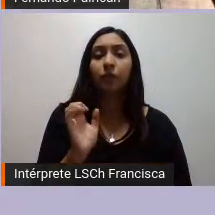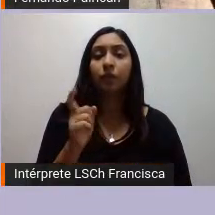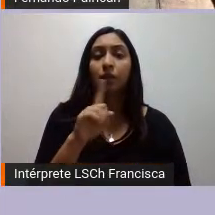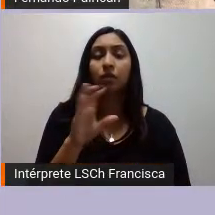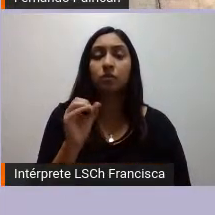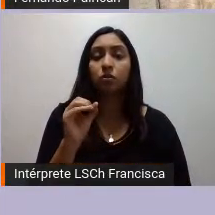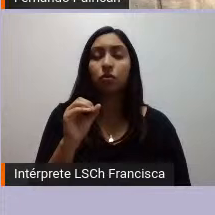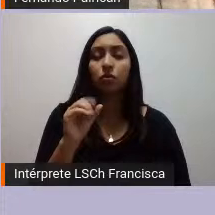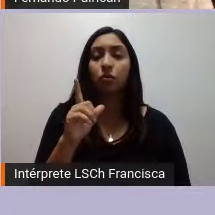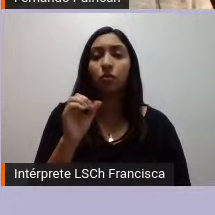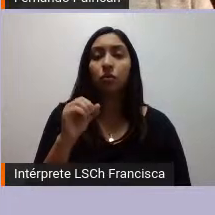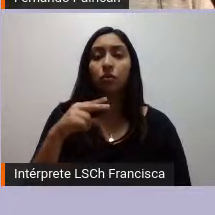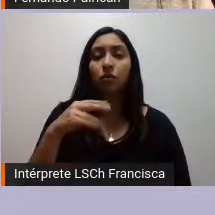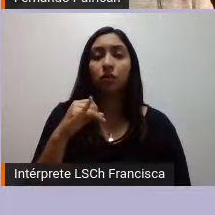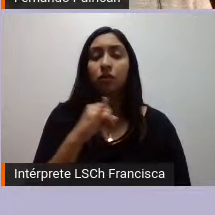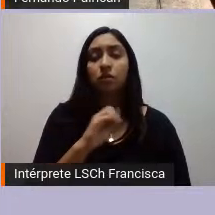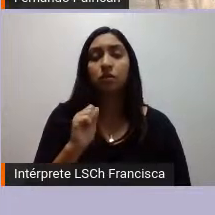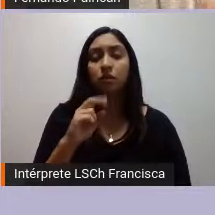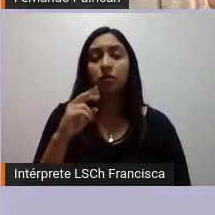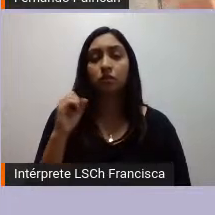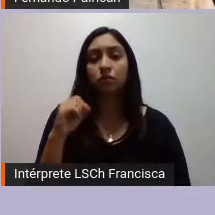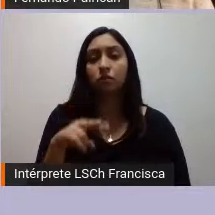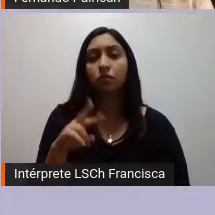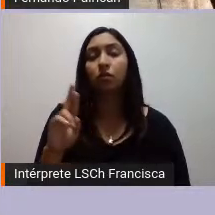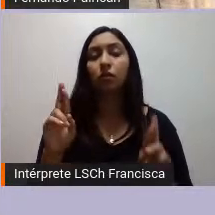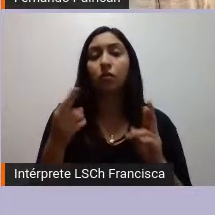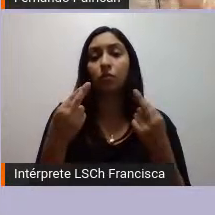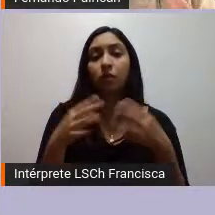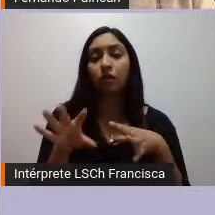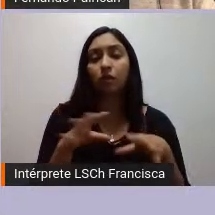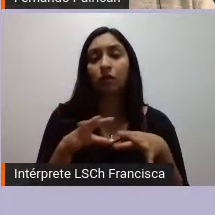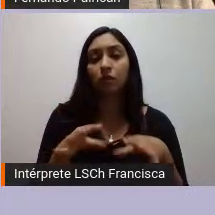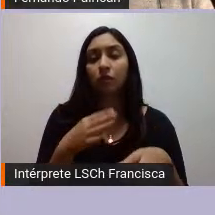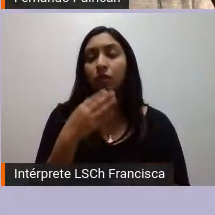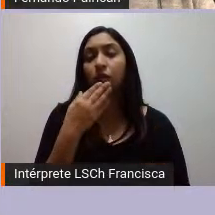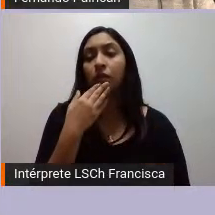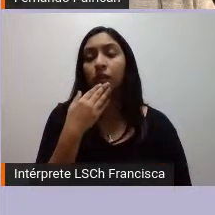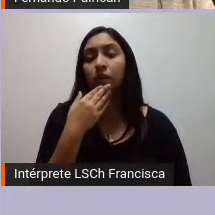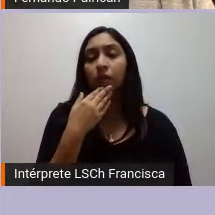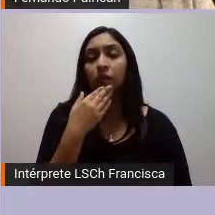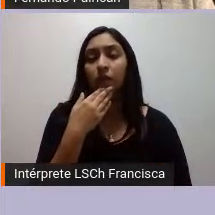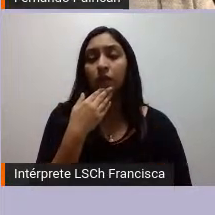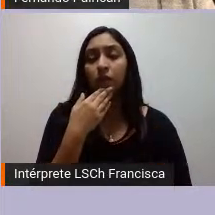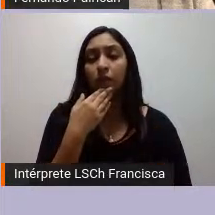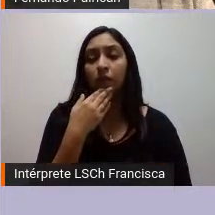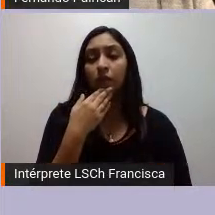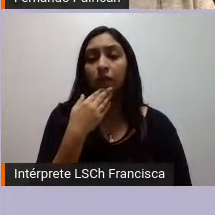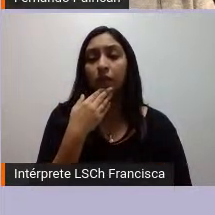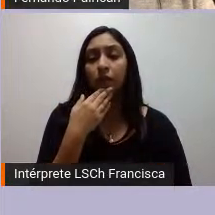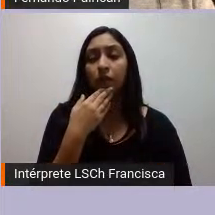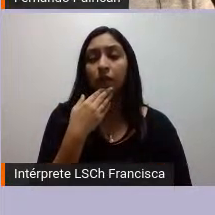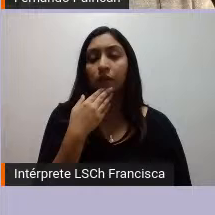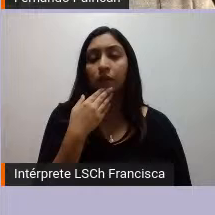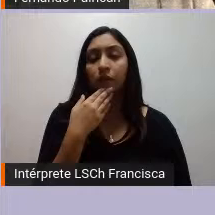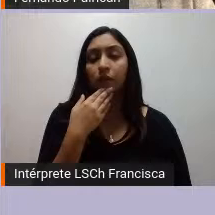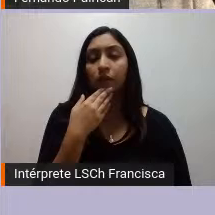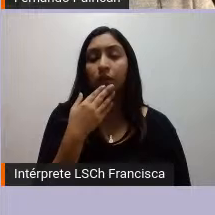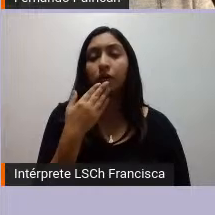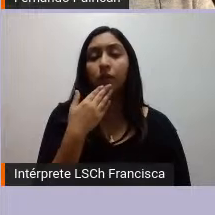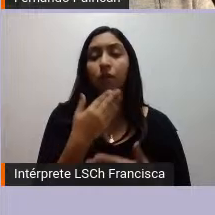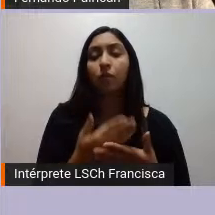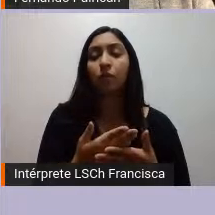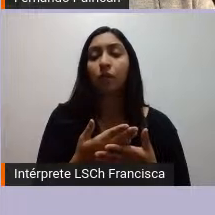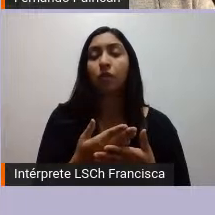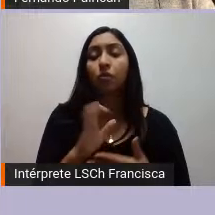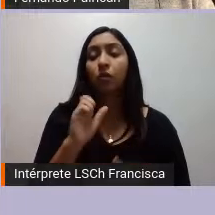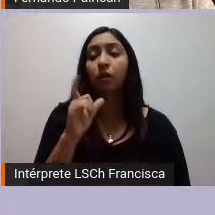territorio recuperar las autoridades tradicionales y el Mapuzungún que quedó más desinfiesto cuando la Lamina Elisa Loncón es